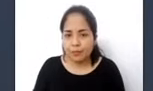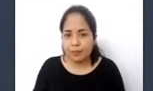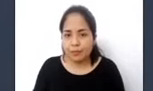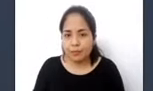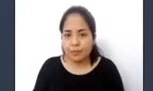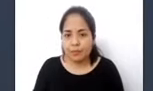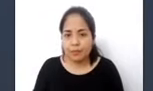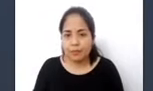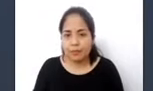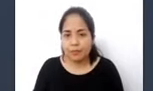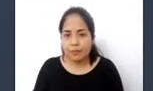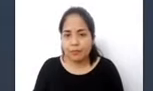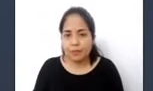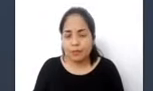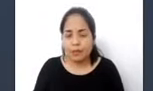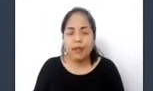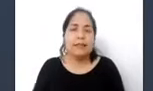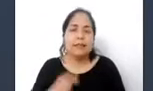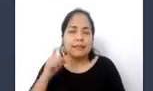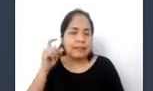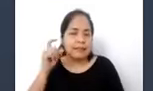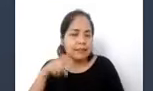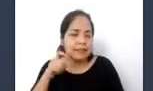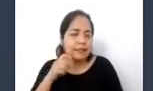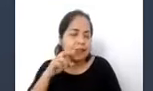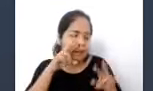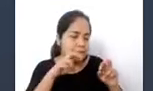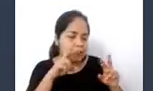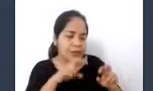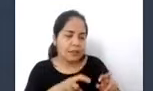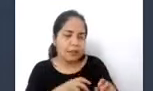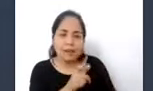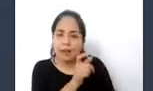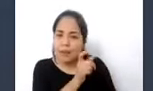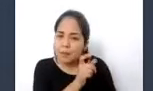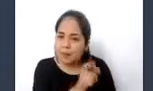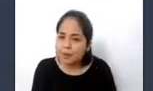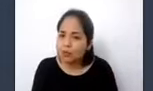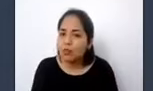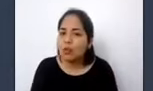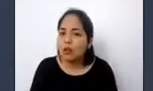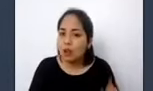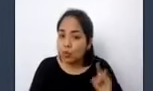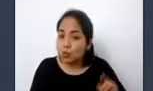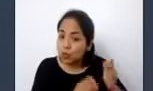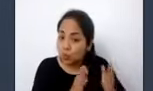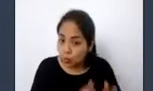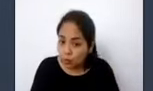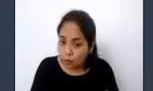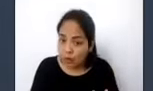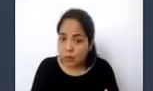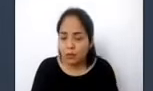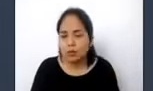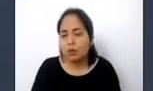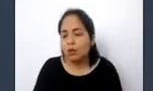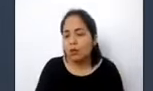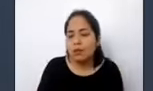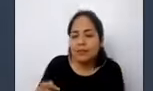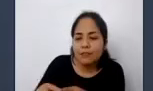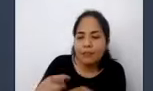que va a utilizar los servicios de transporte, el conocimiento de los tipos de transporte y su ámbito